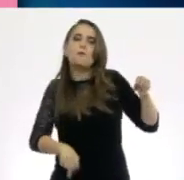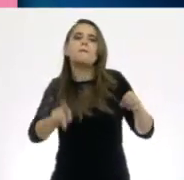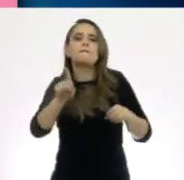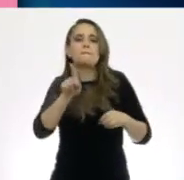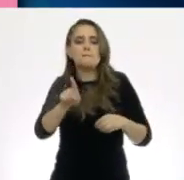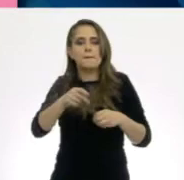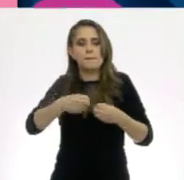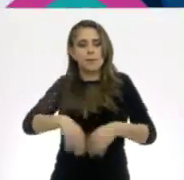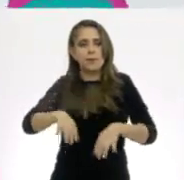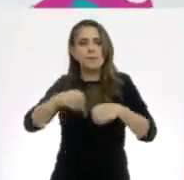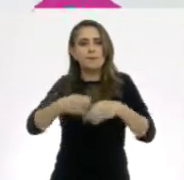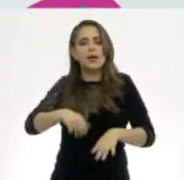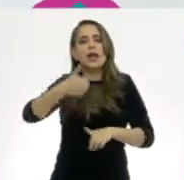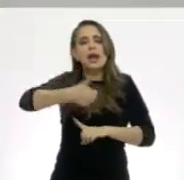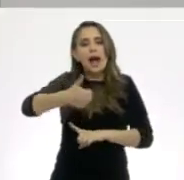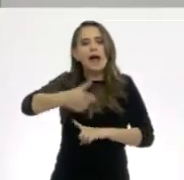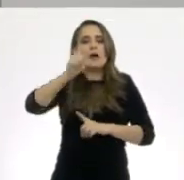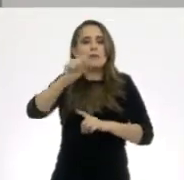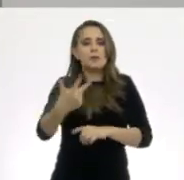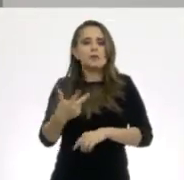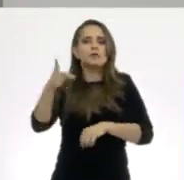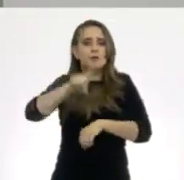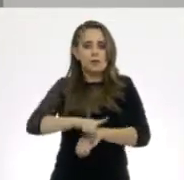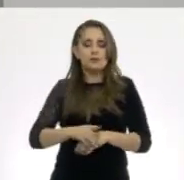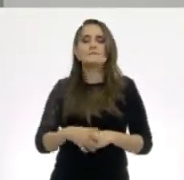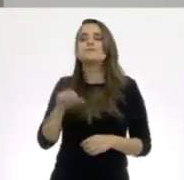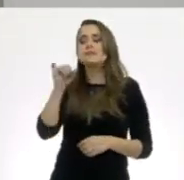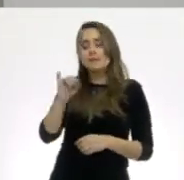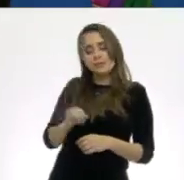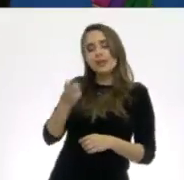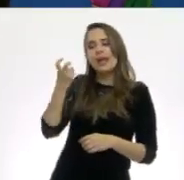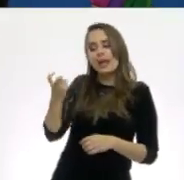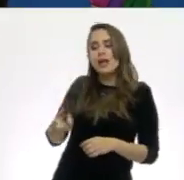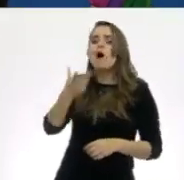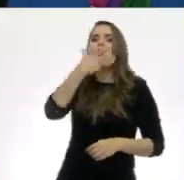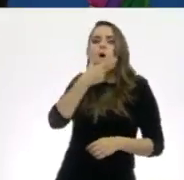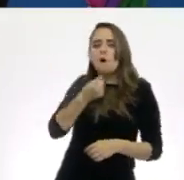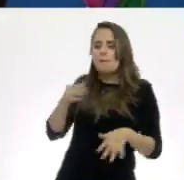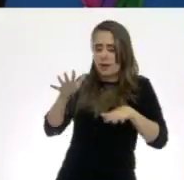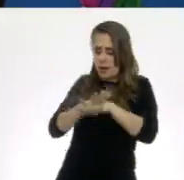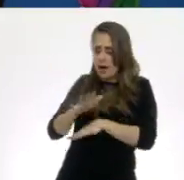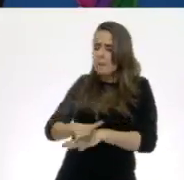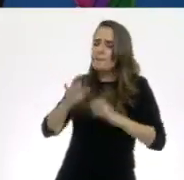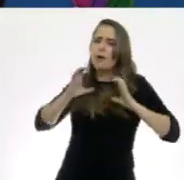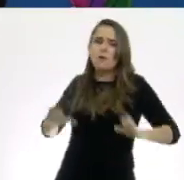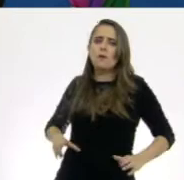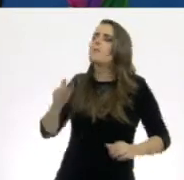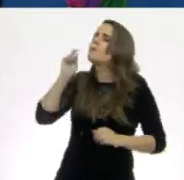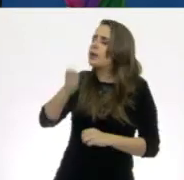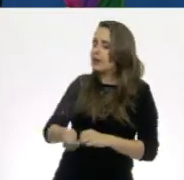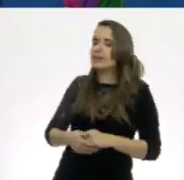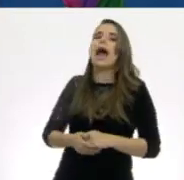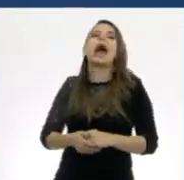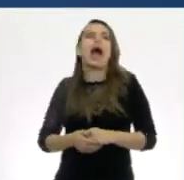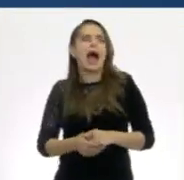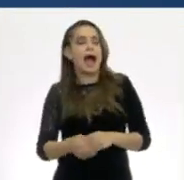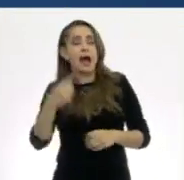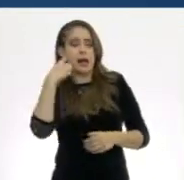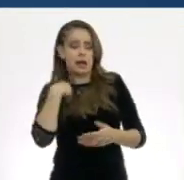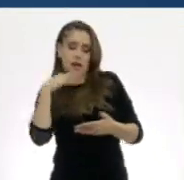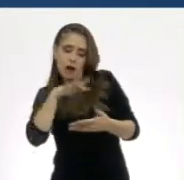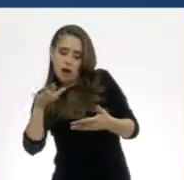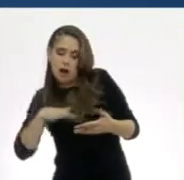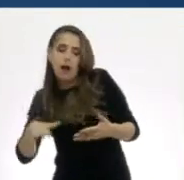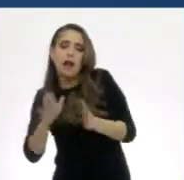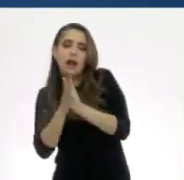Así es, Tom. ¿Y en los hombres? ¿Qué cambios ocurren, Tom? ver, recuérdanos. Ah, pues, según el libro, en los hombres